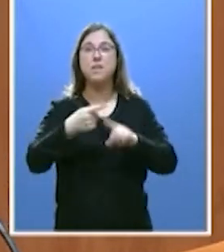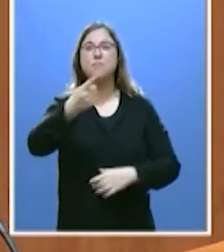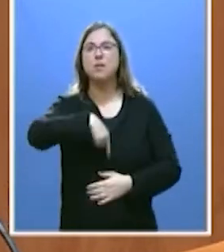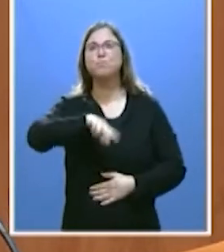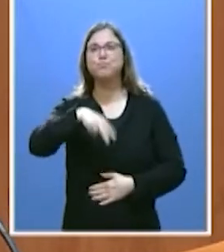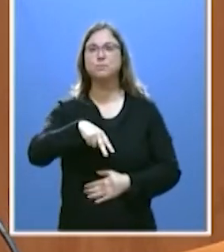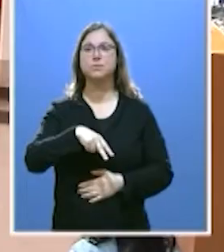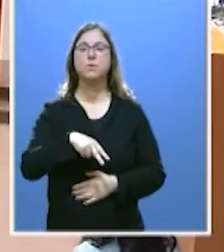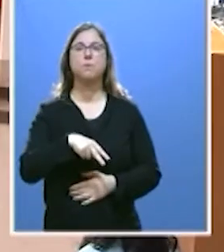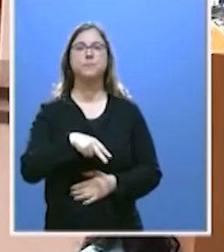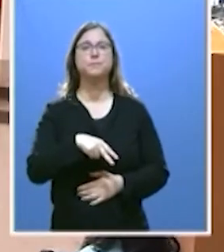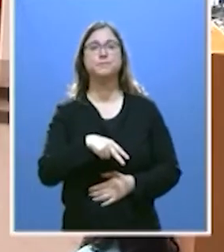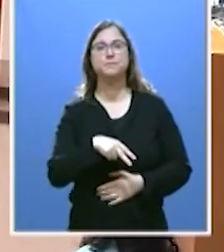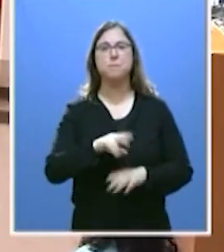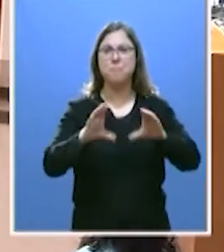Silencio.